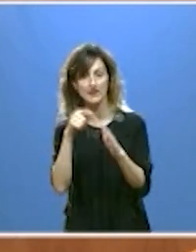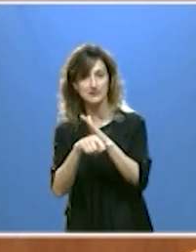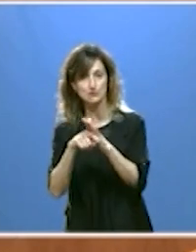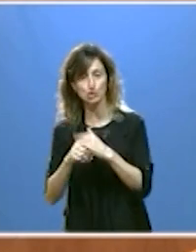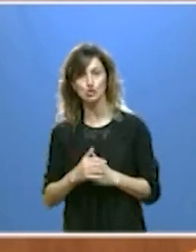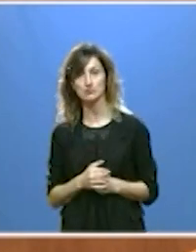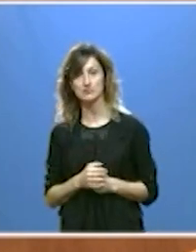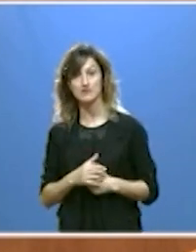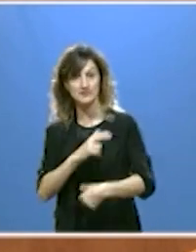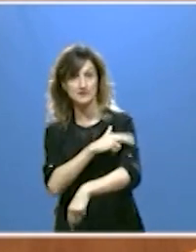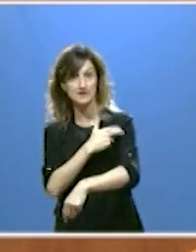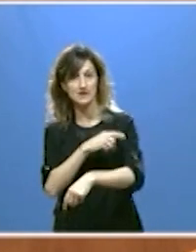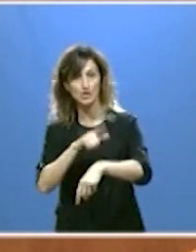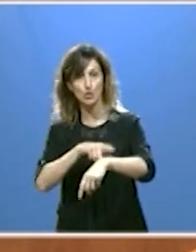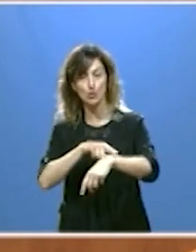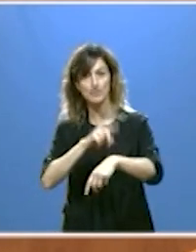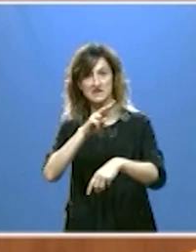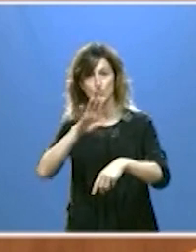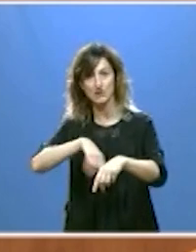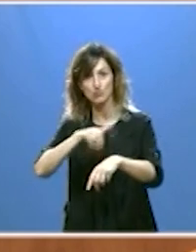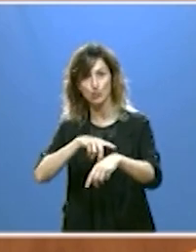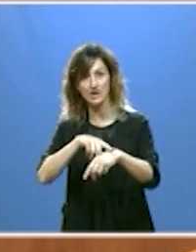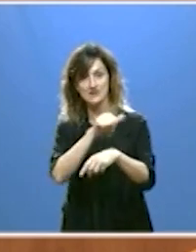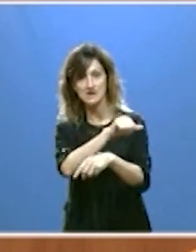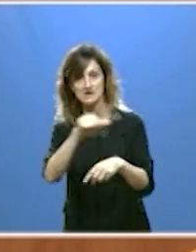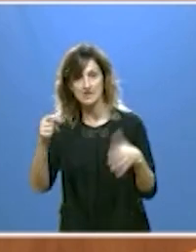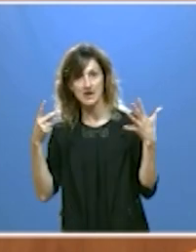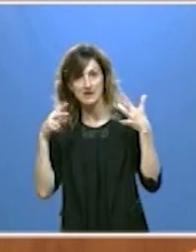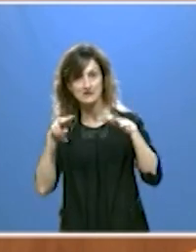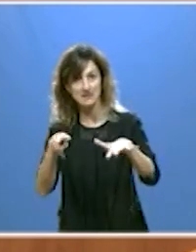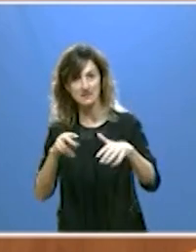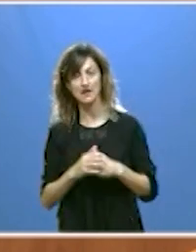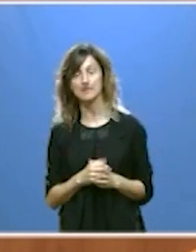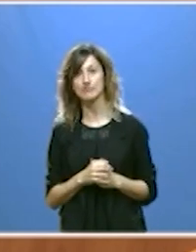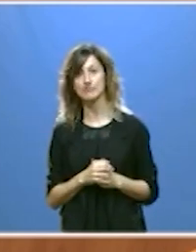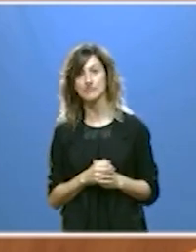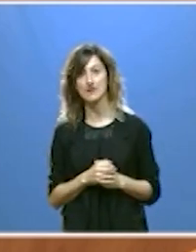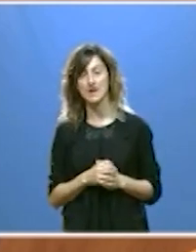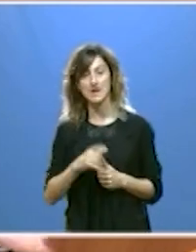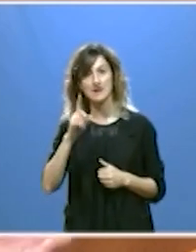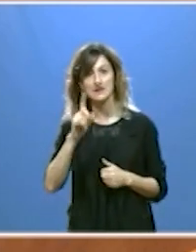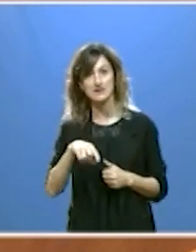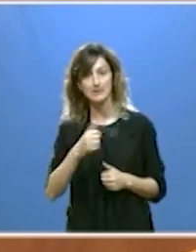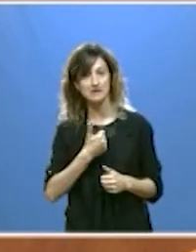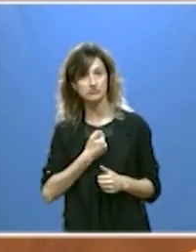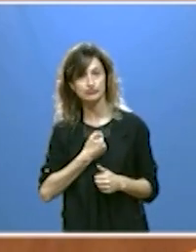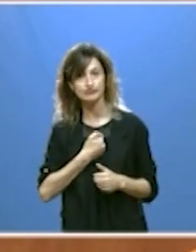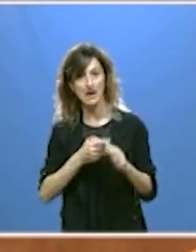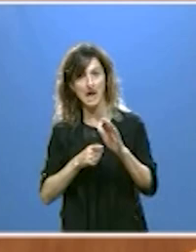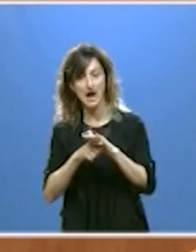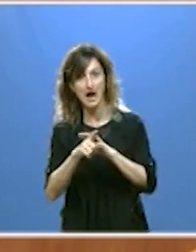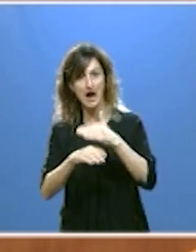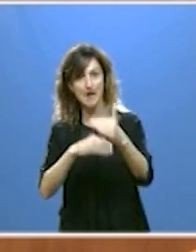sanitaria en horario 24 horas 7 días a la semana y expandiendo también la teleasistencia avanzada